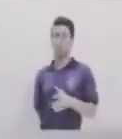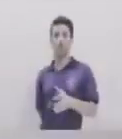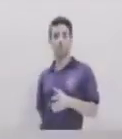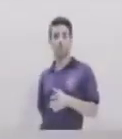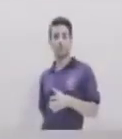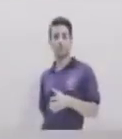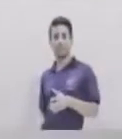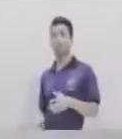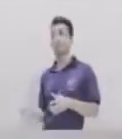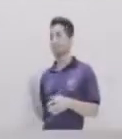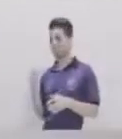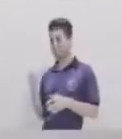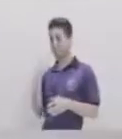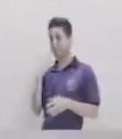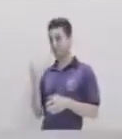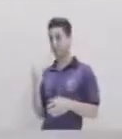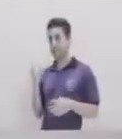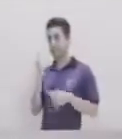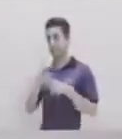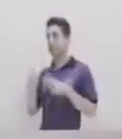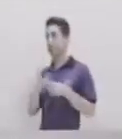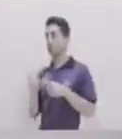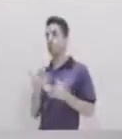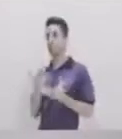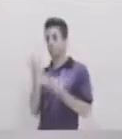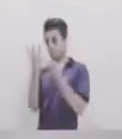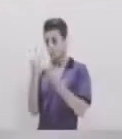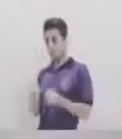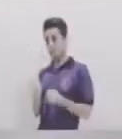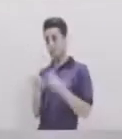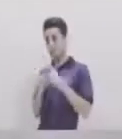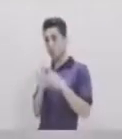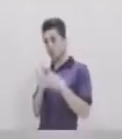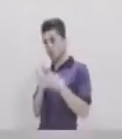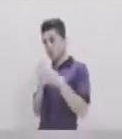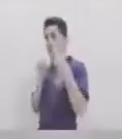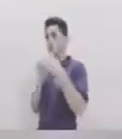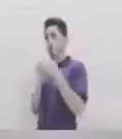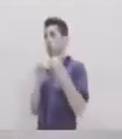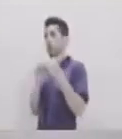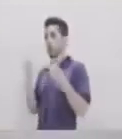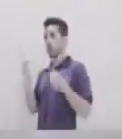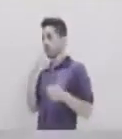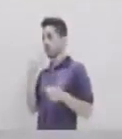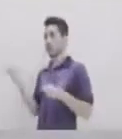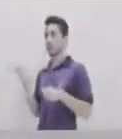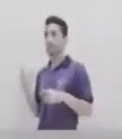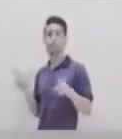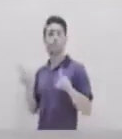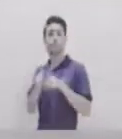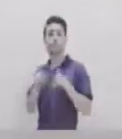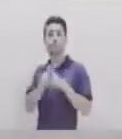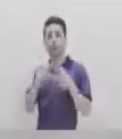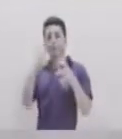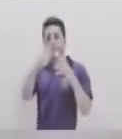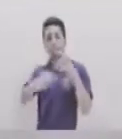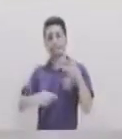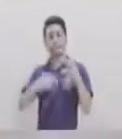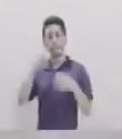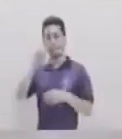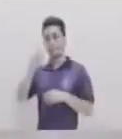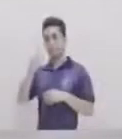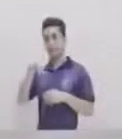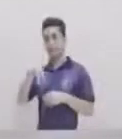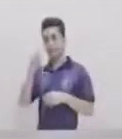hecho la gravedad Es esa propiedad También que tienen Los objetos De que se atraen Unos con otros También lo podemos ver Por ejemplo Con los planetas En la